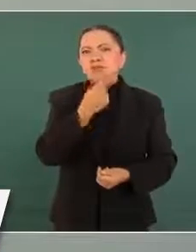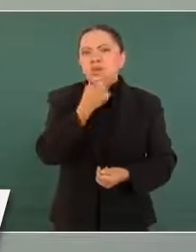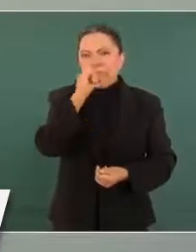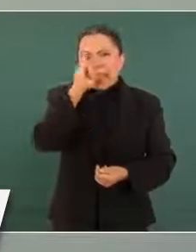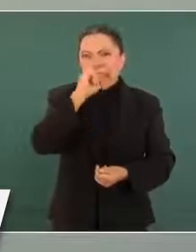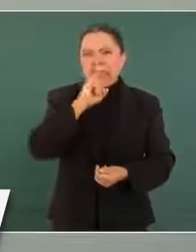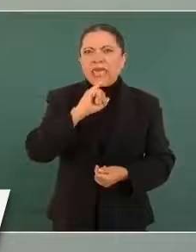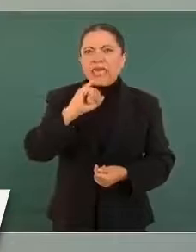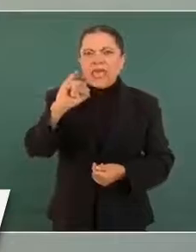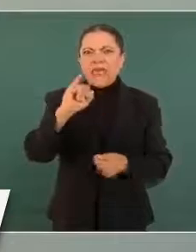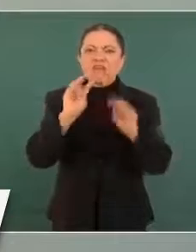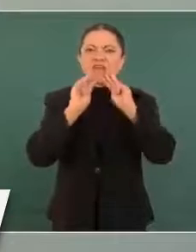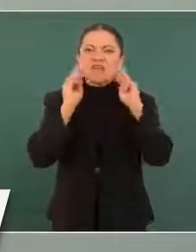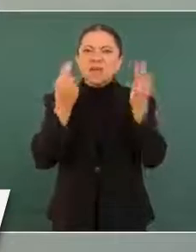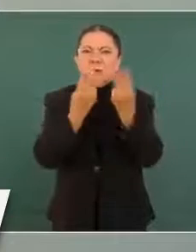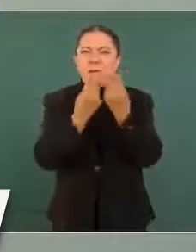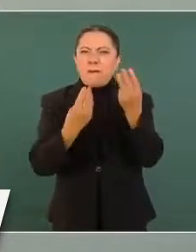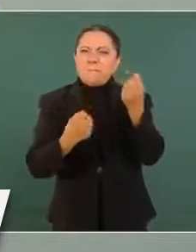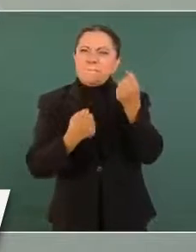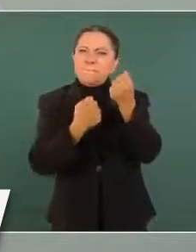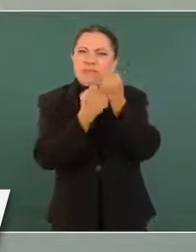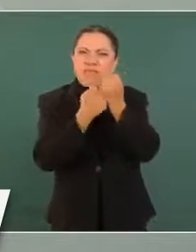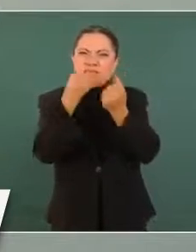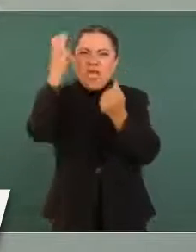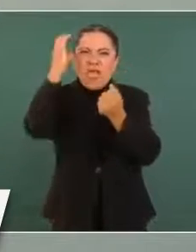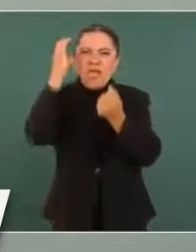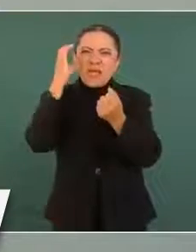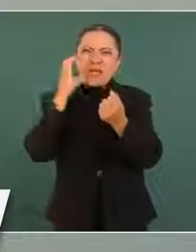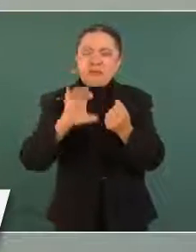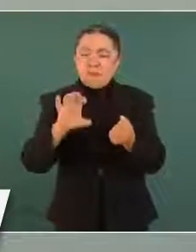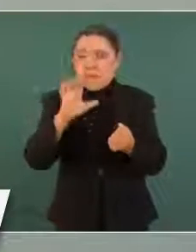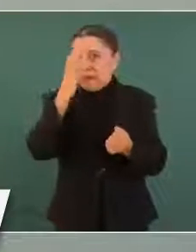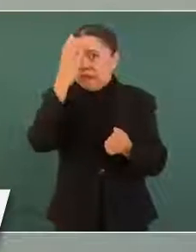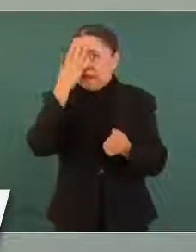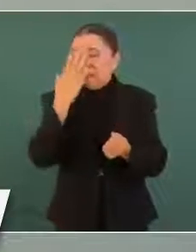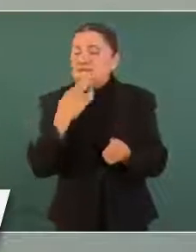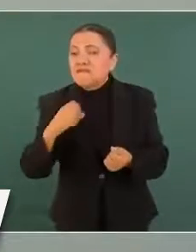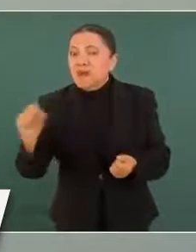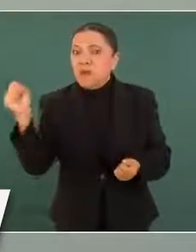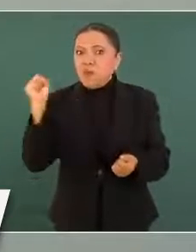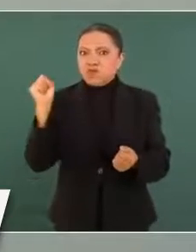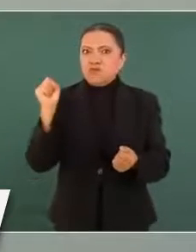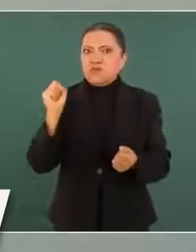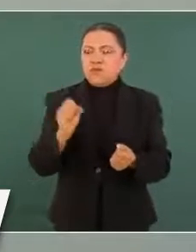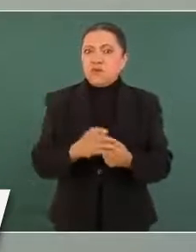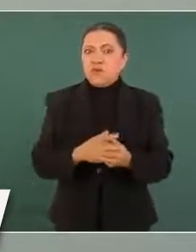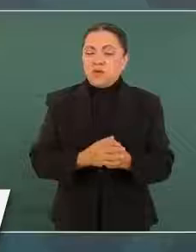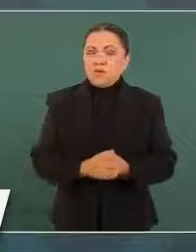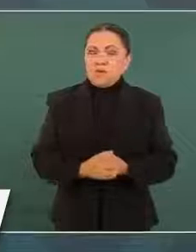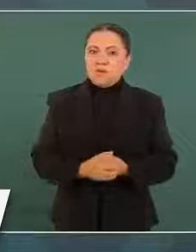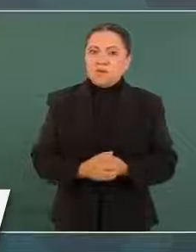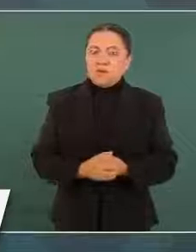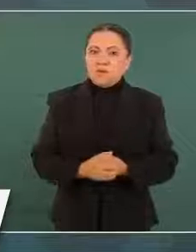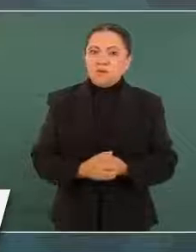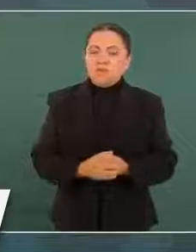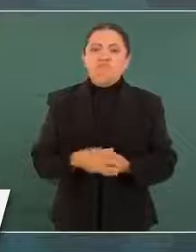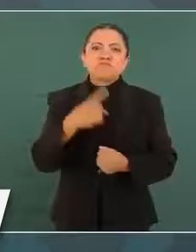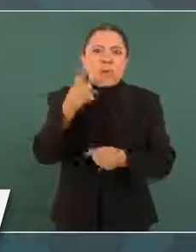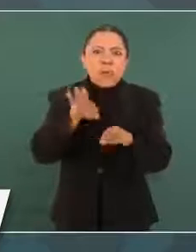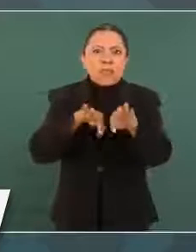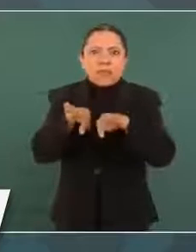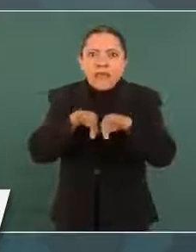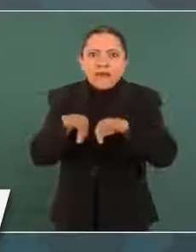banda criminal famoso en un operativo